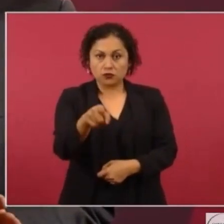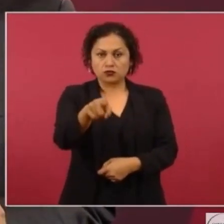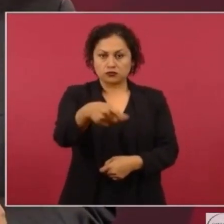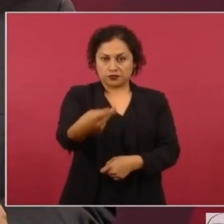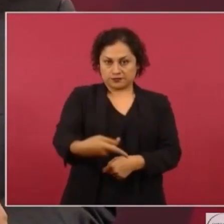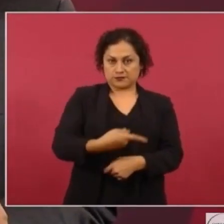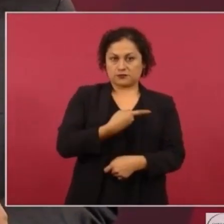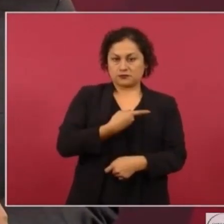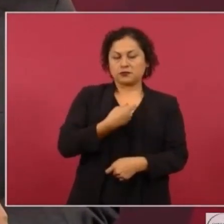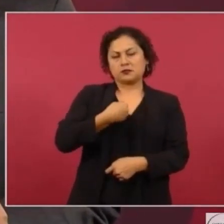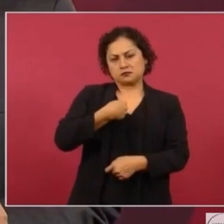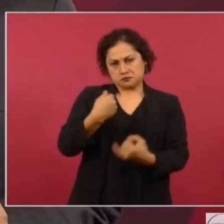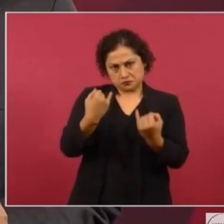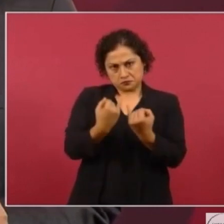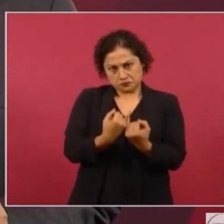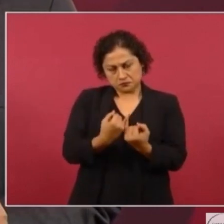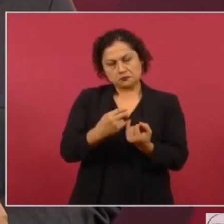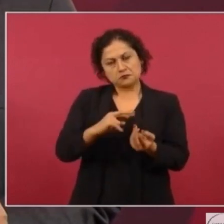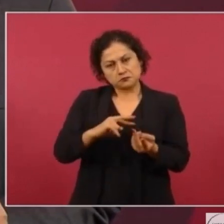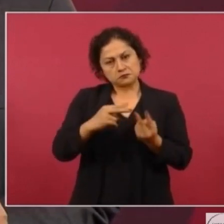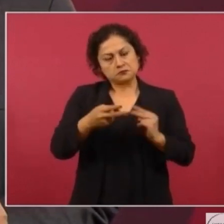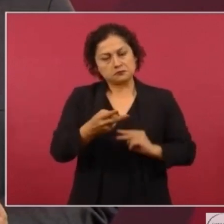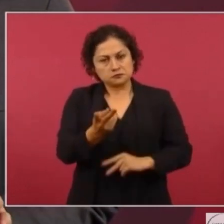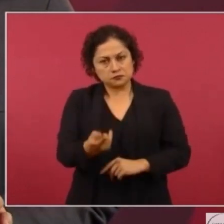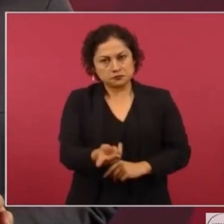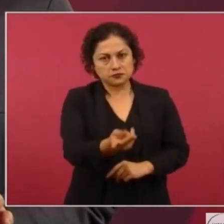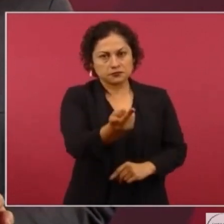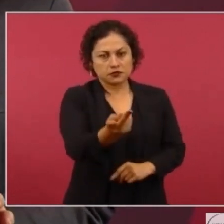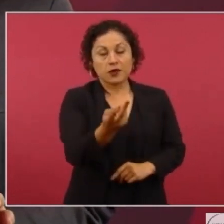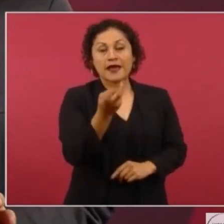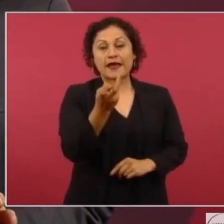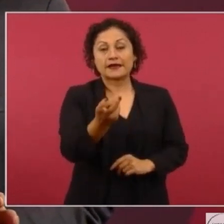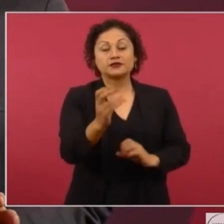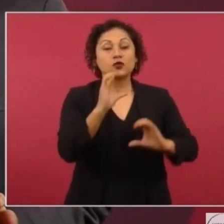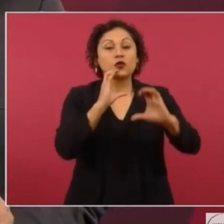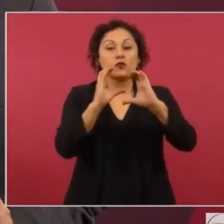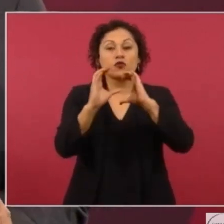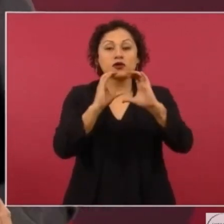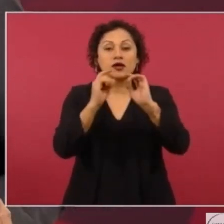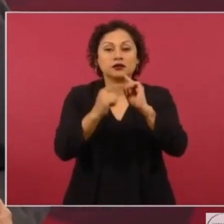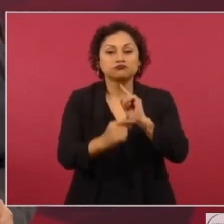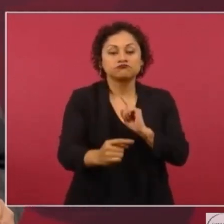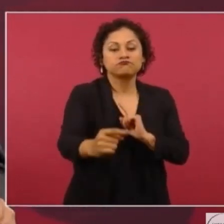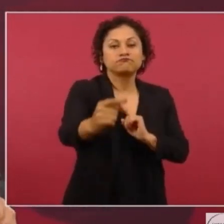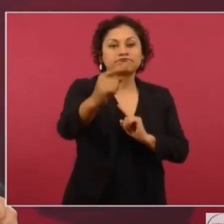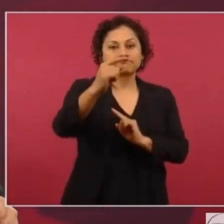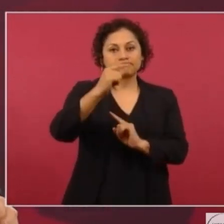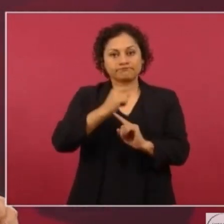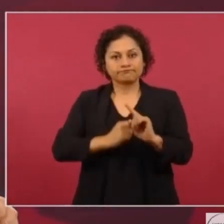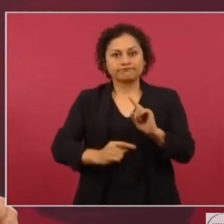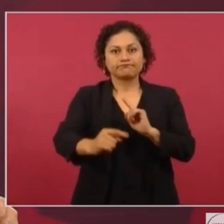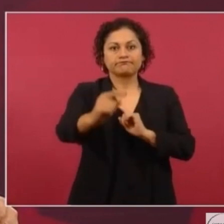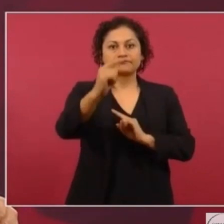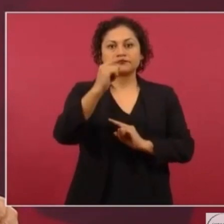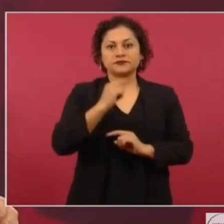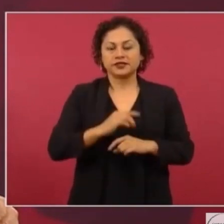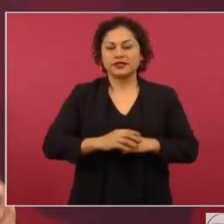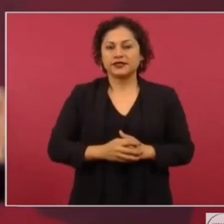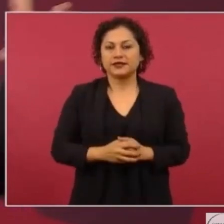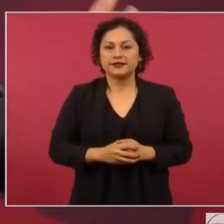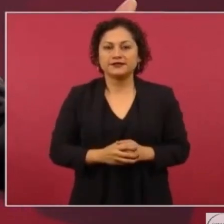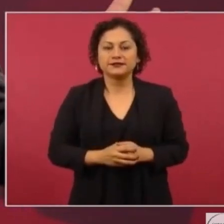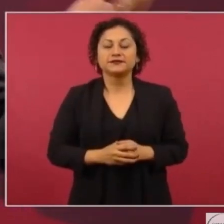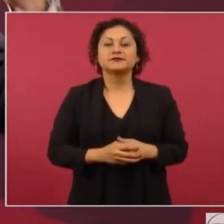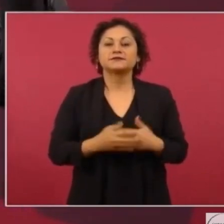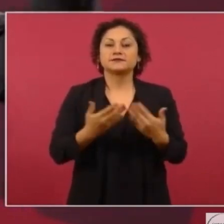también, porque eso es la comunicación, mensajes de ida y vuelta, o es diálogo circular. Pero no